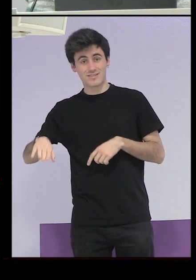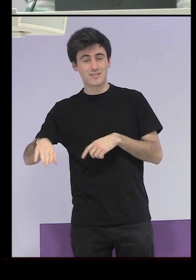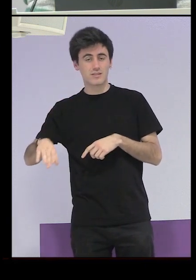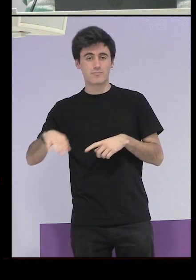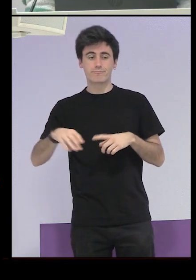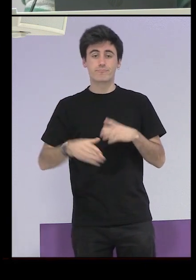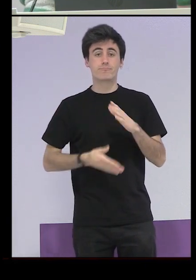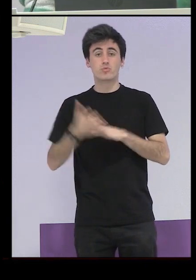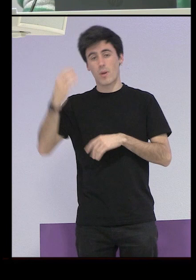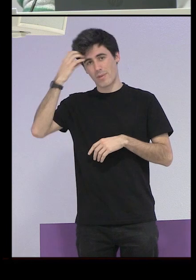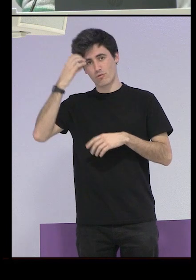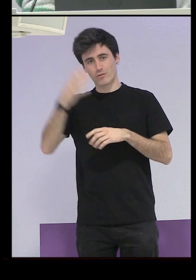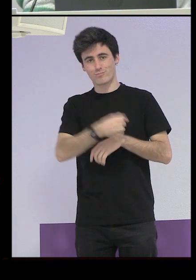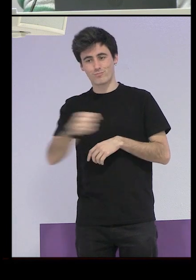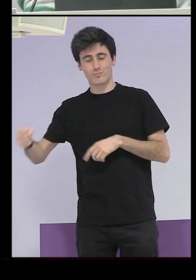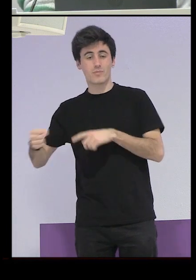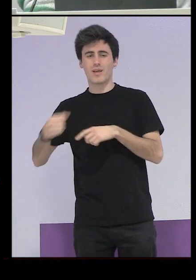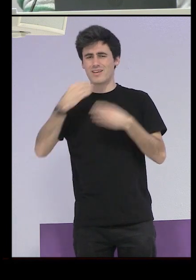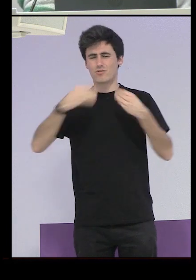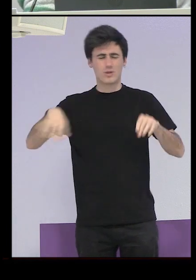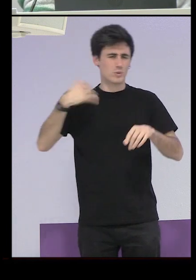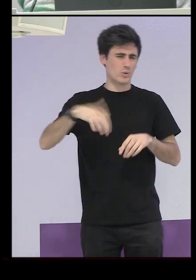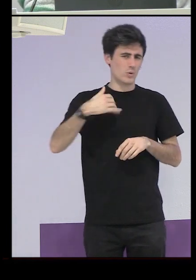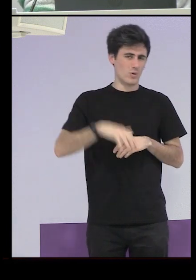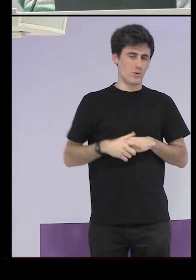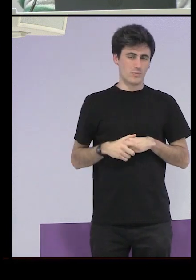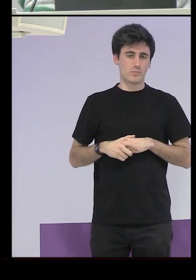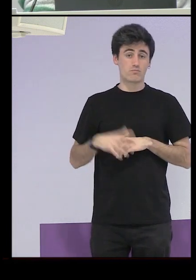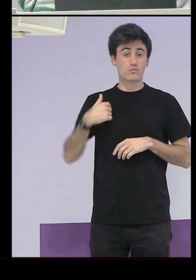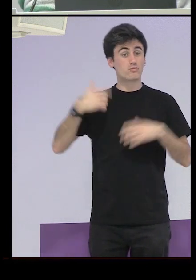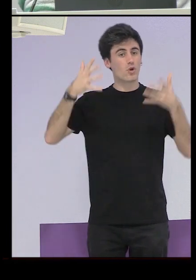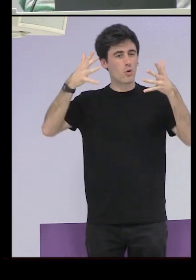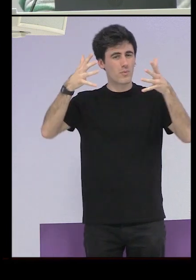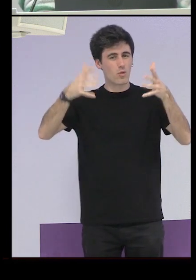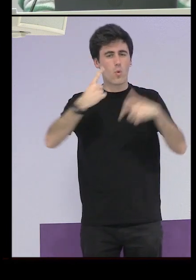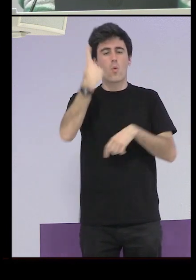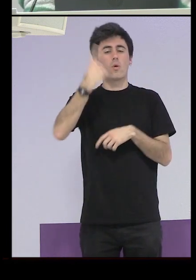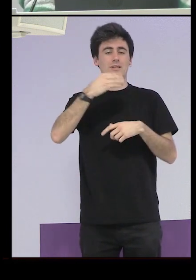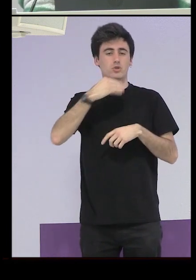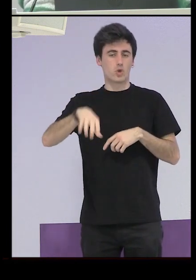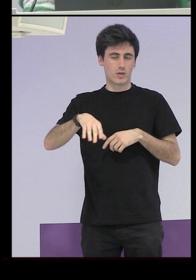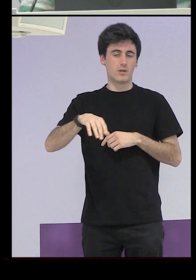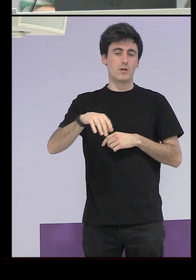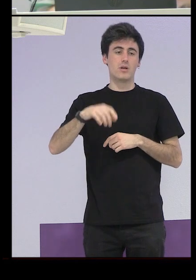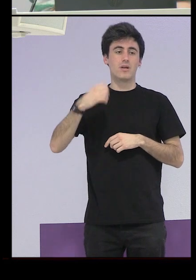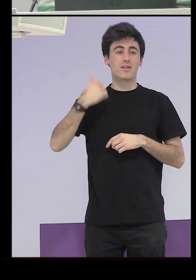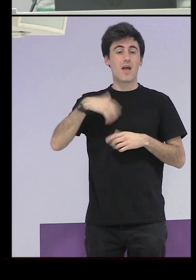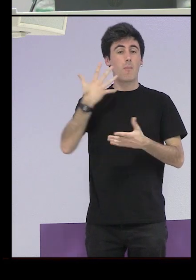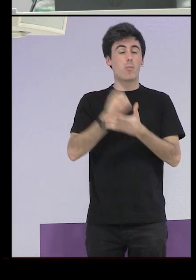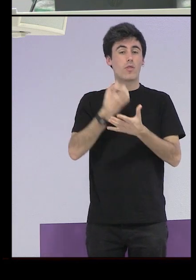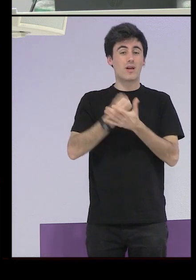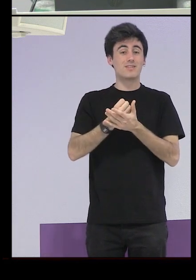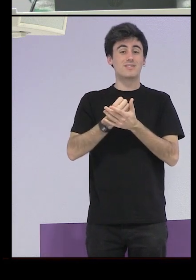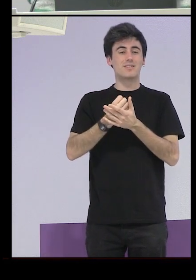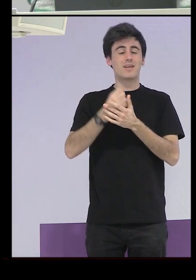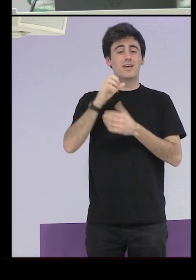patronato ¿no? y historias de estas hay algunas tremendas y os recomiendo en concreto una que la contamos en el podcast de Eso